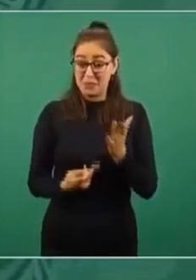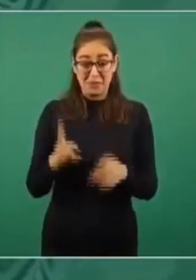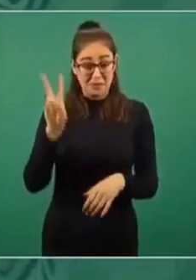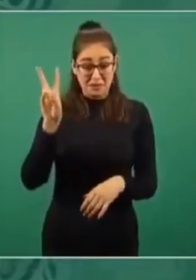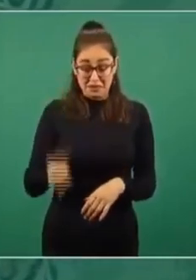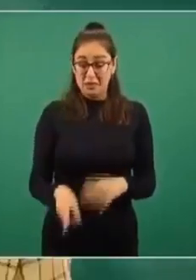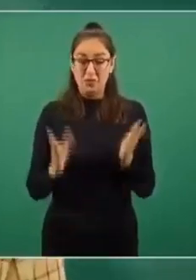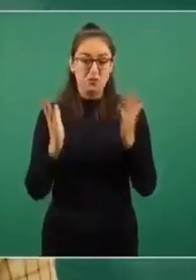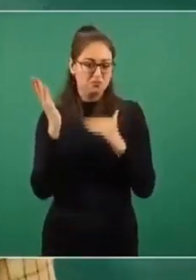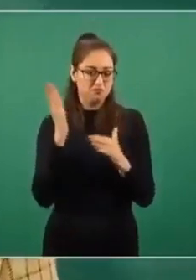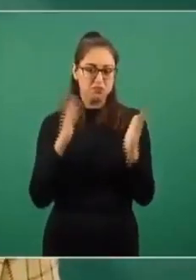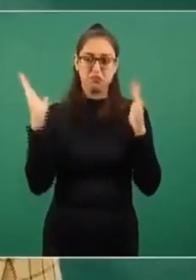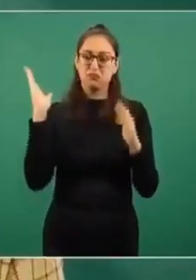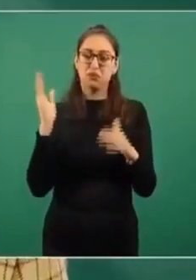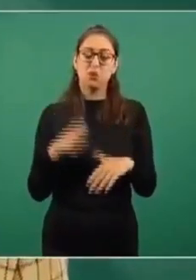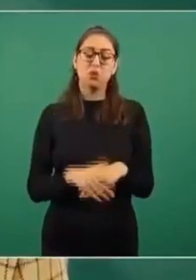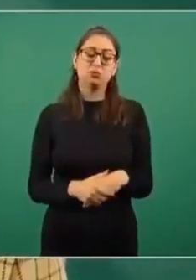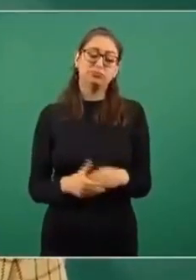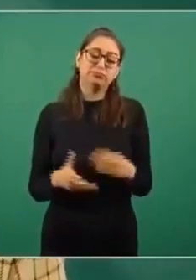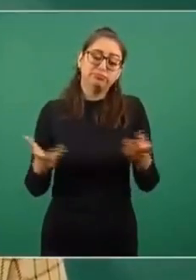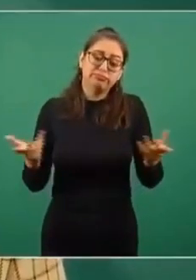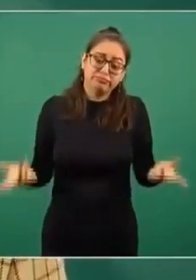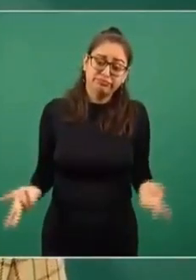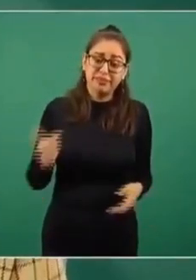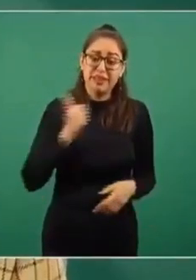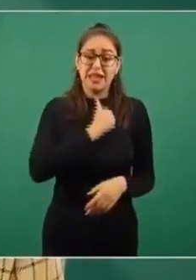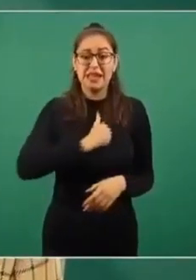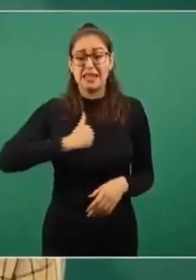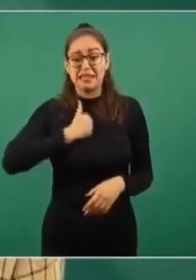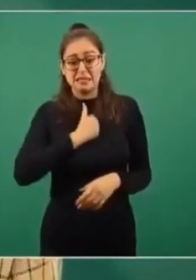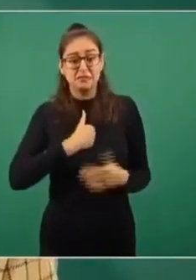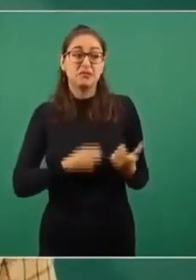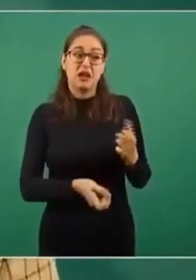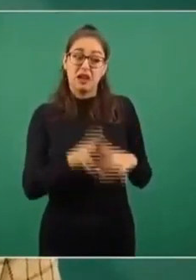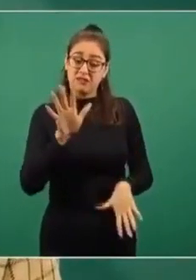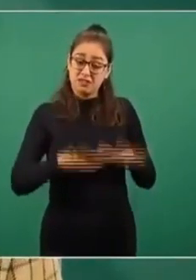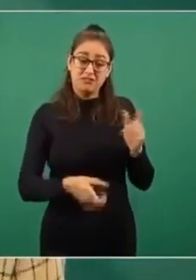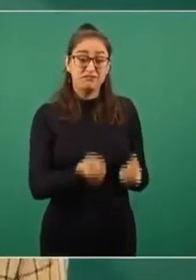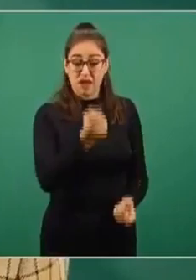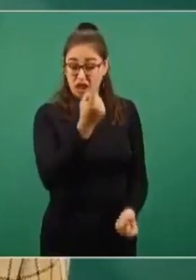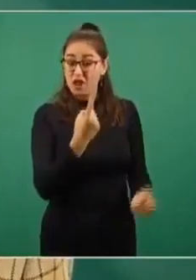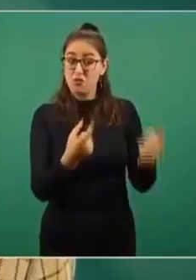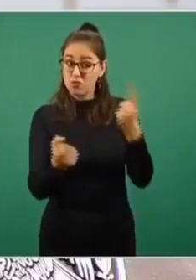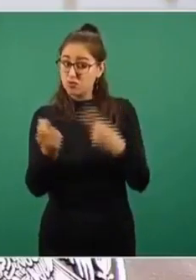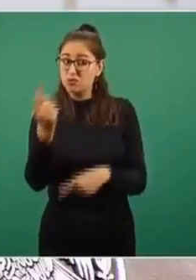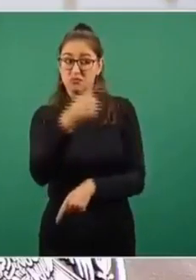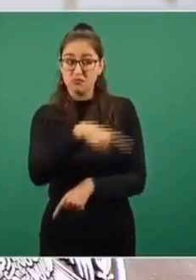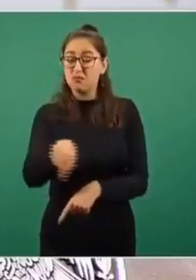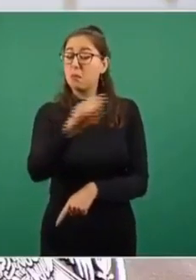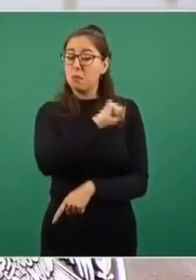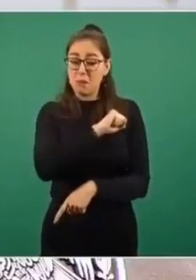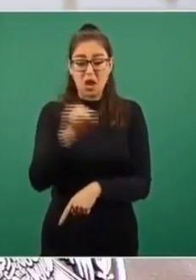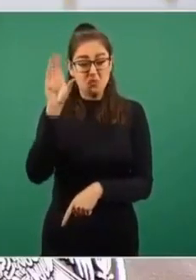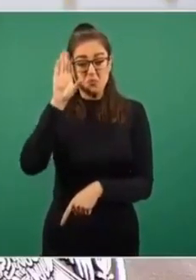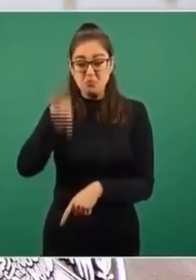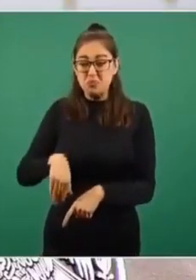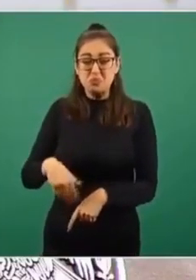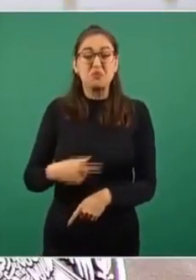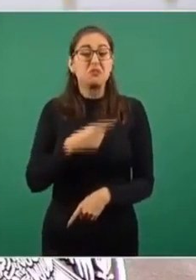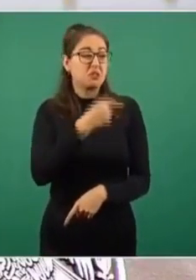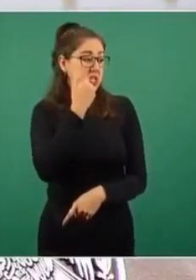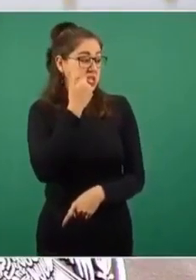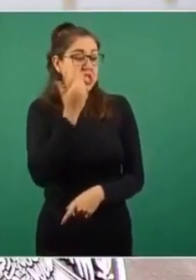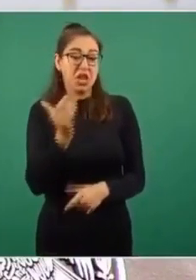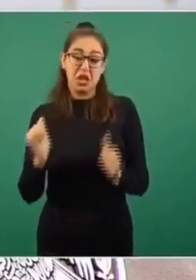tenido mucho éxito, lamentablemente pues nunca faltan estos negritos en el arroz que se quieren aprovechar de circunstancias para su